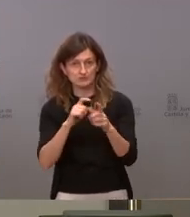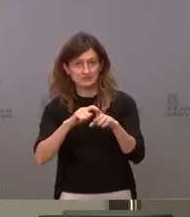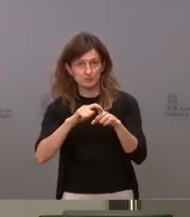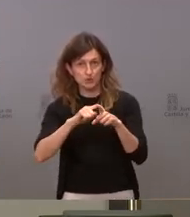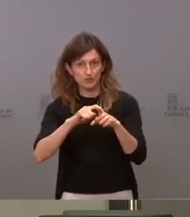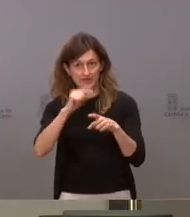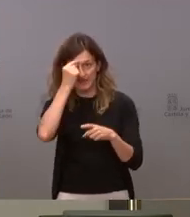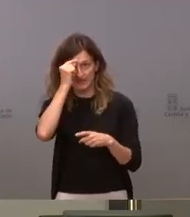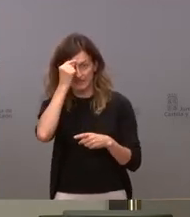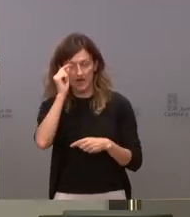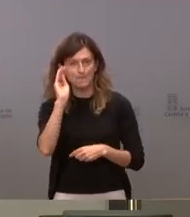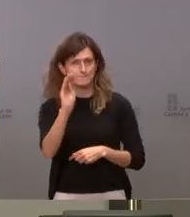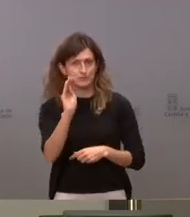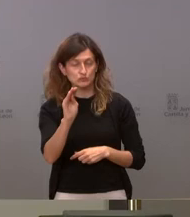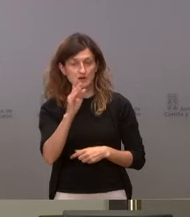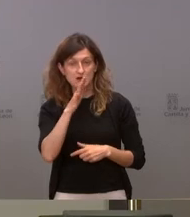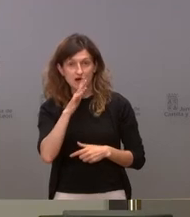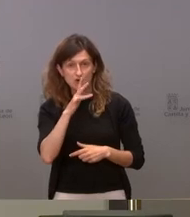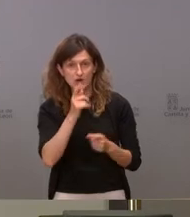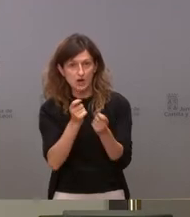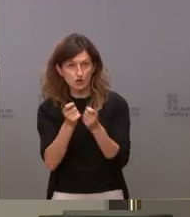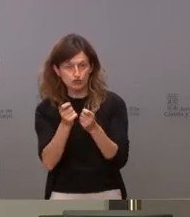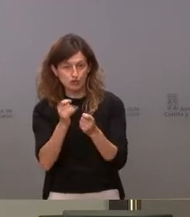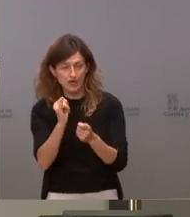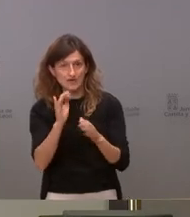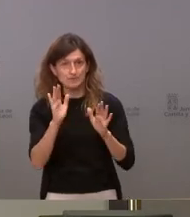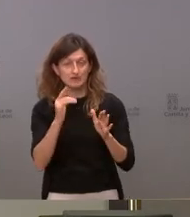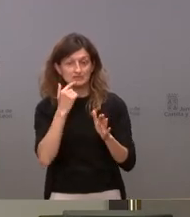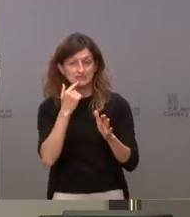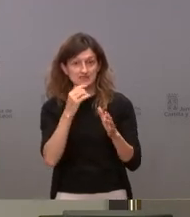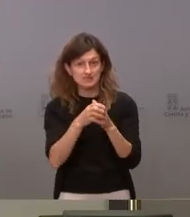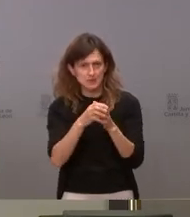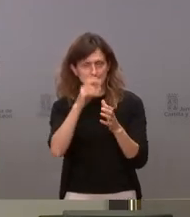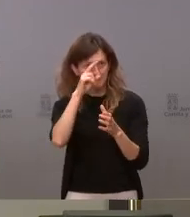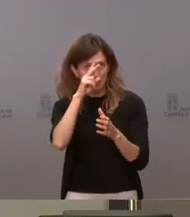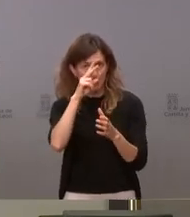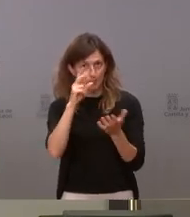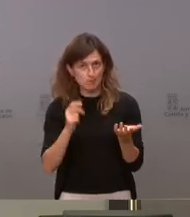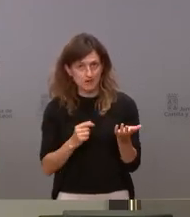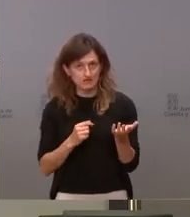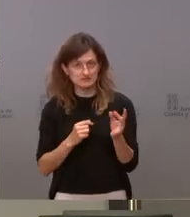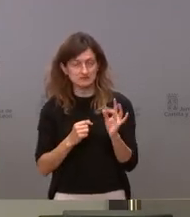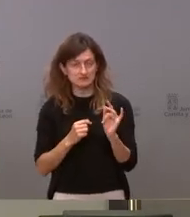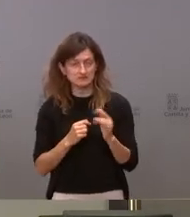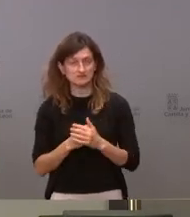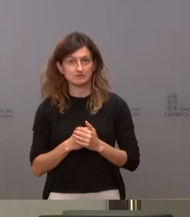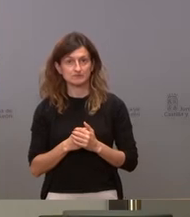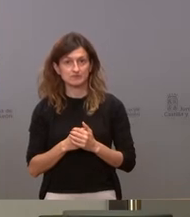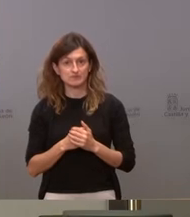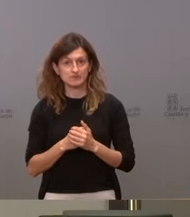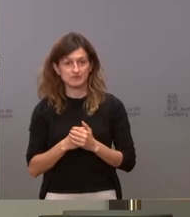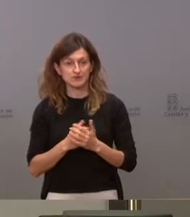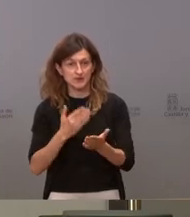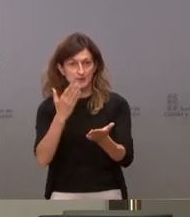quería preguntar ahora mismo están controlados pero si esta cepa sí preocupa y pediría a lo mejor una especial